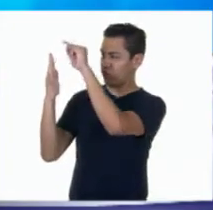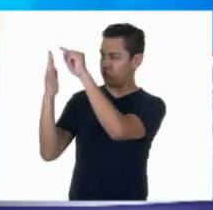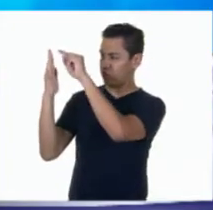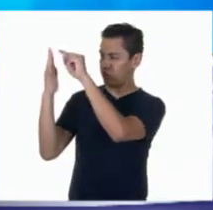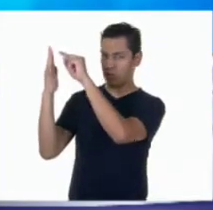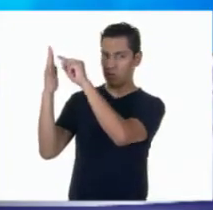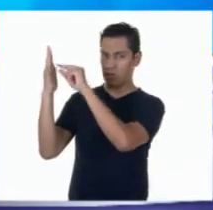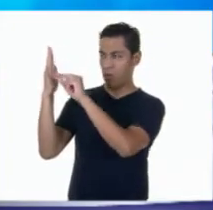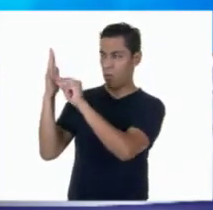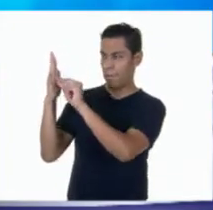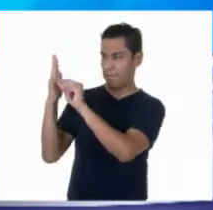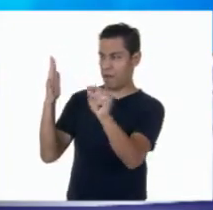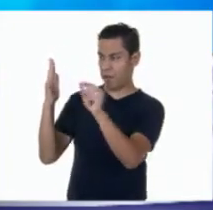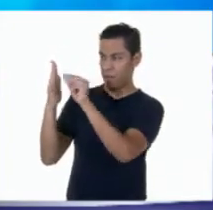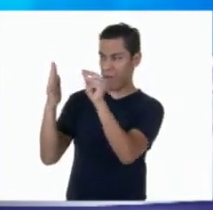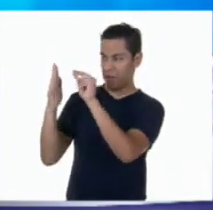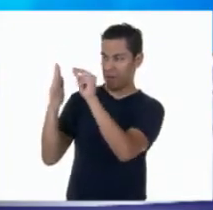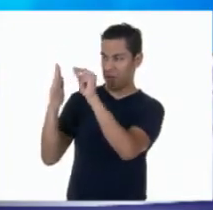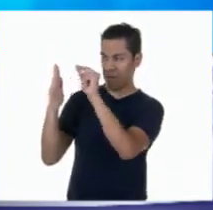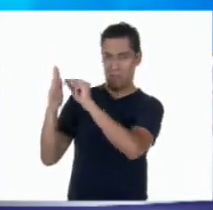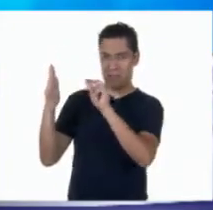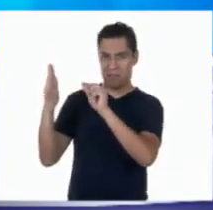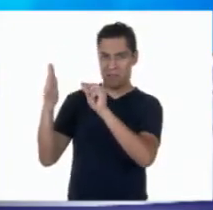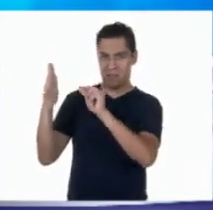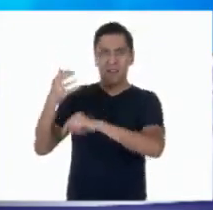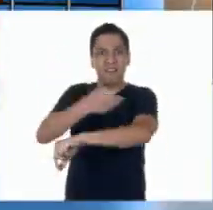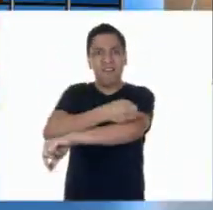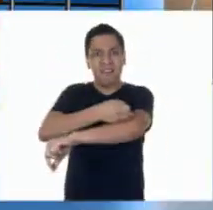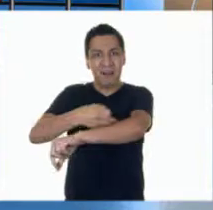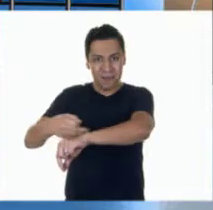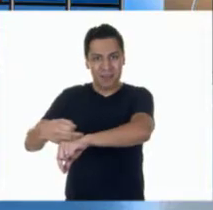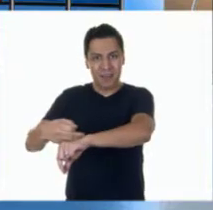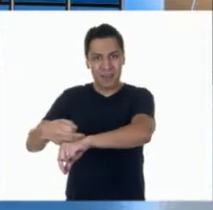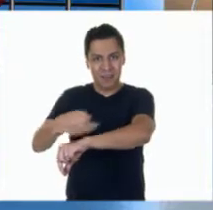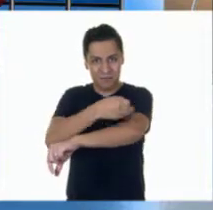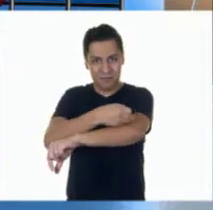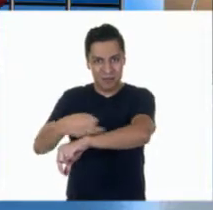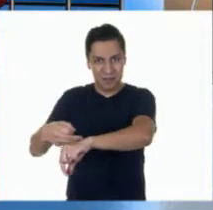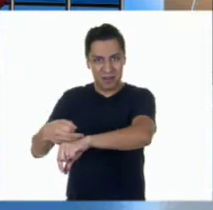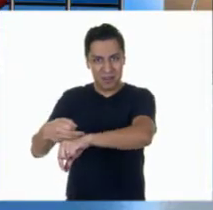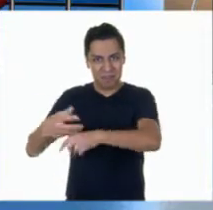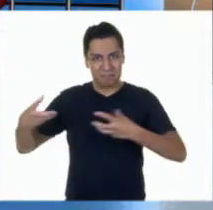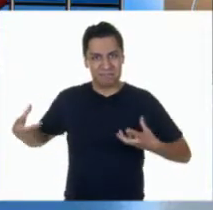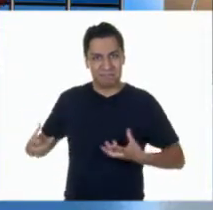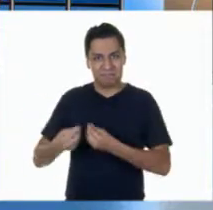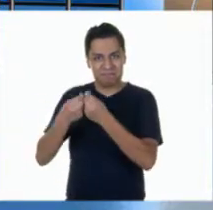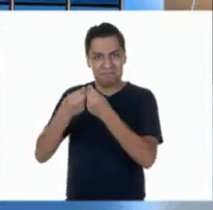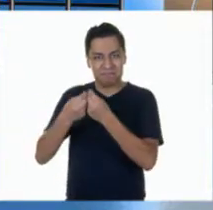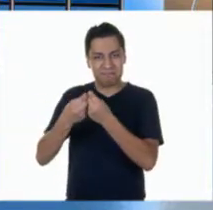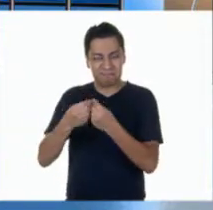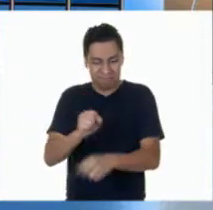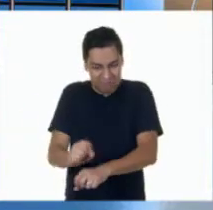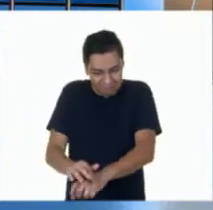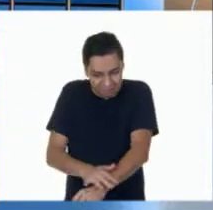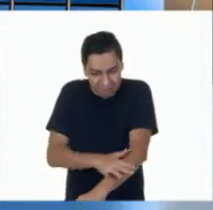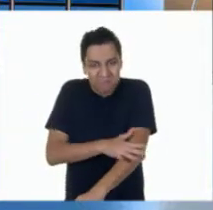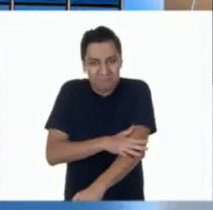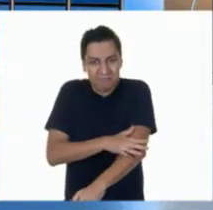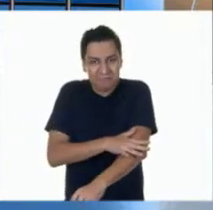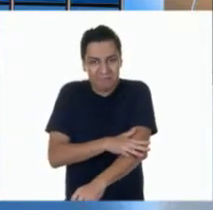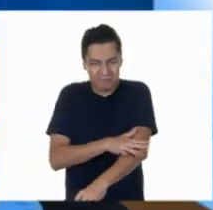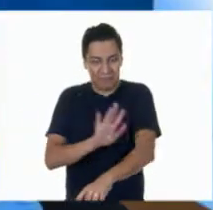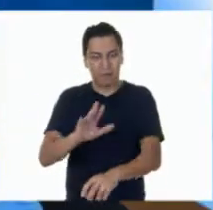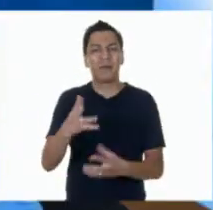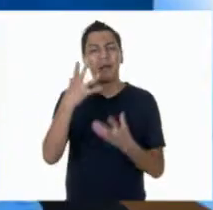ramas están todos sus familiares. Exacto. Además, recuerden que la tristeza es